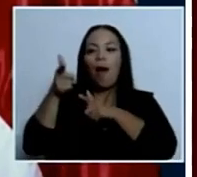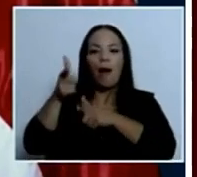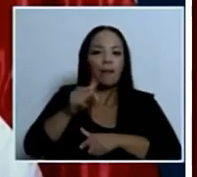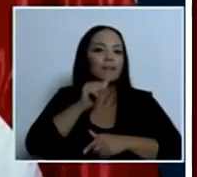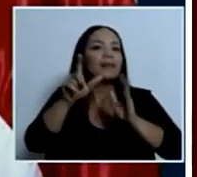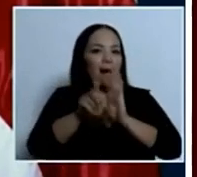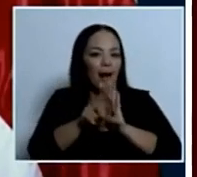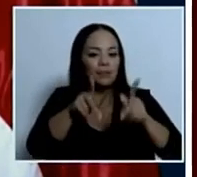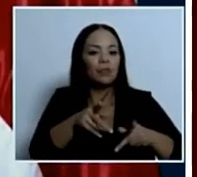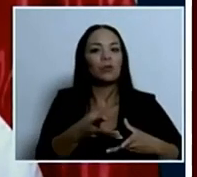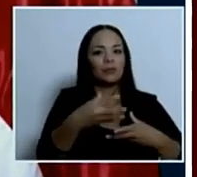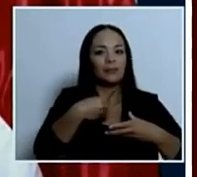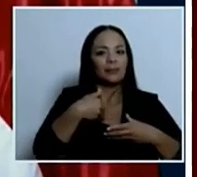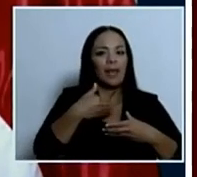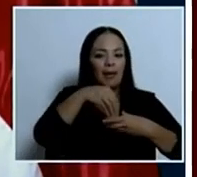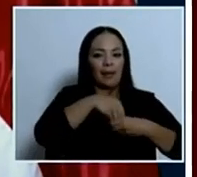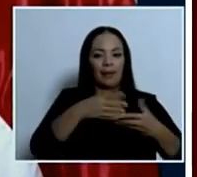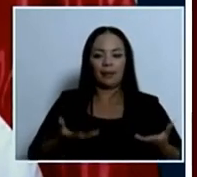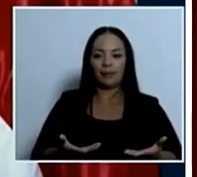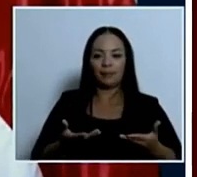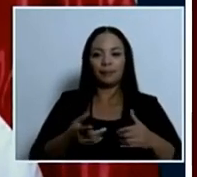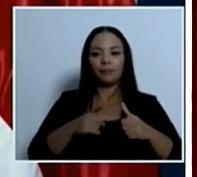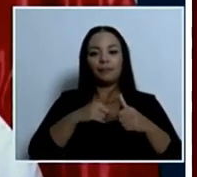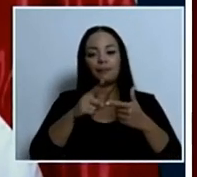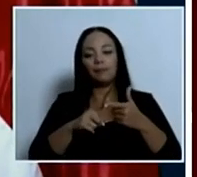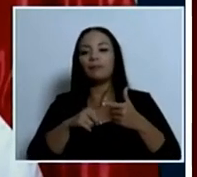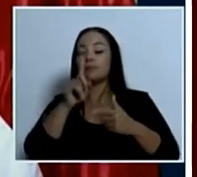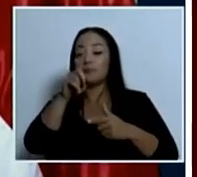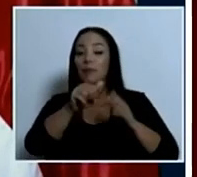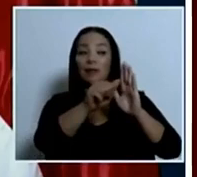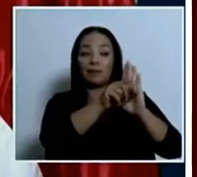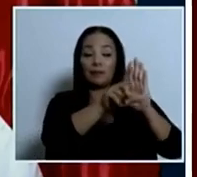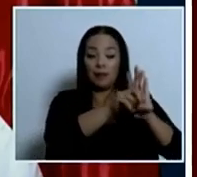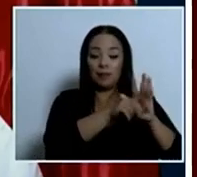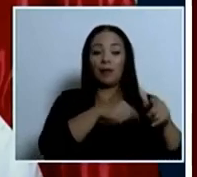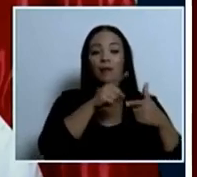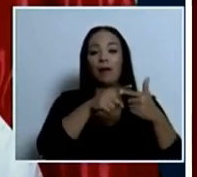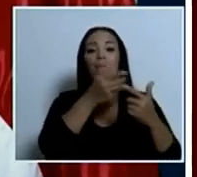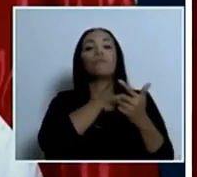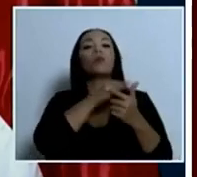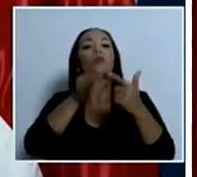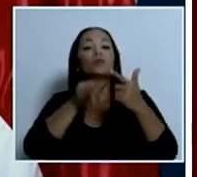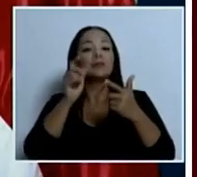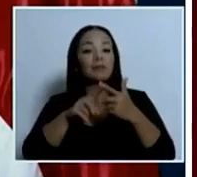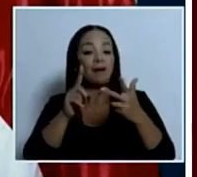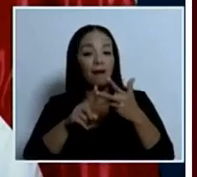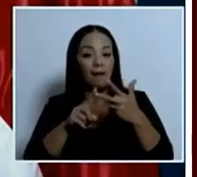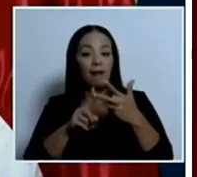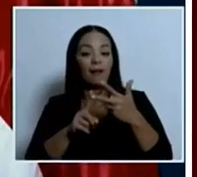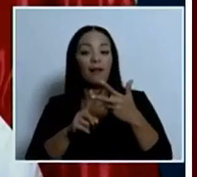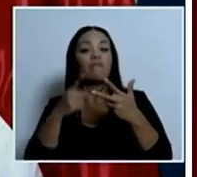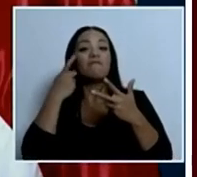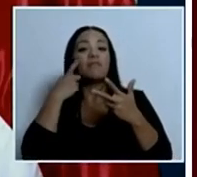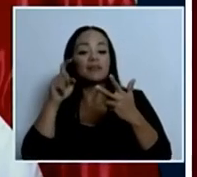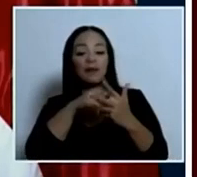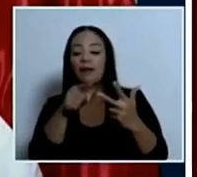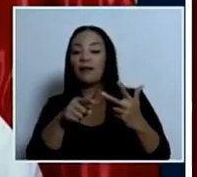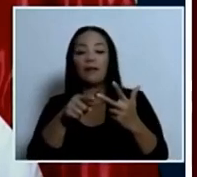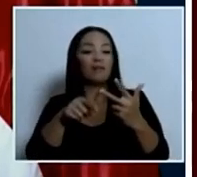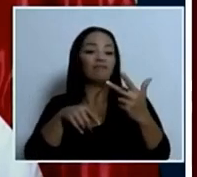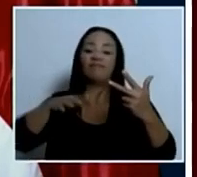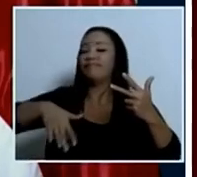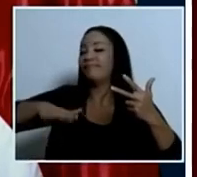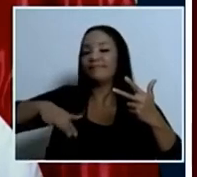que ver con el hecho de que la asamblea legislativa a la fiscalía del poder judicial no se han puesto de acuerdo todavía